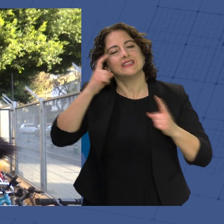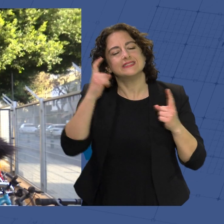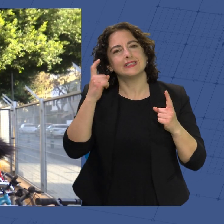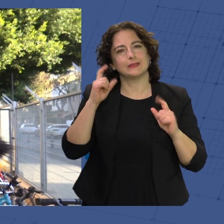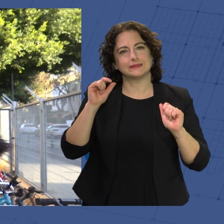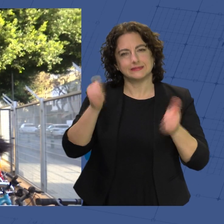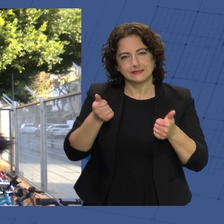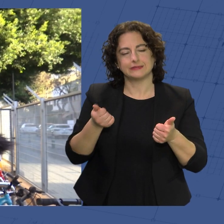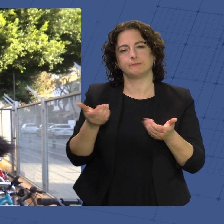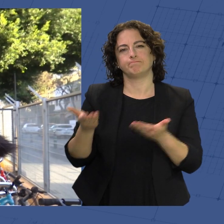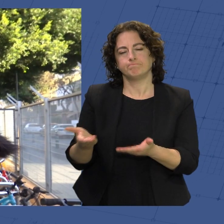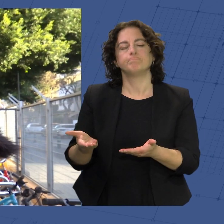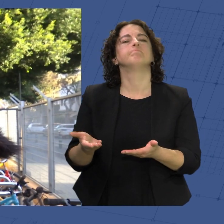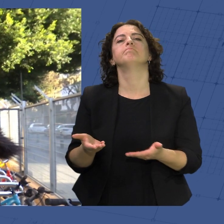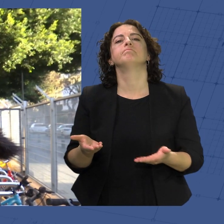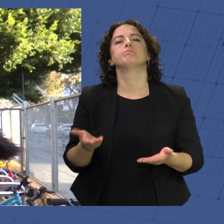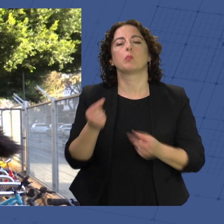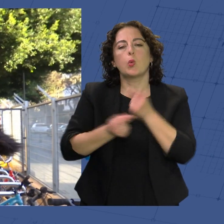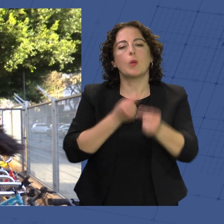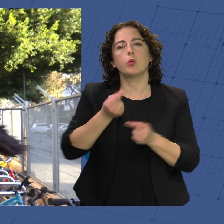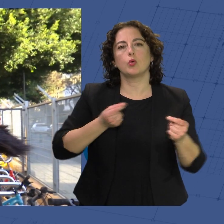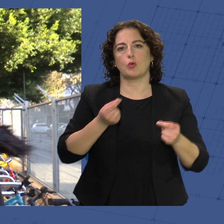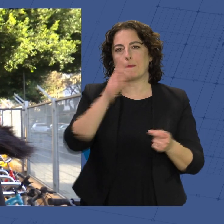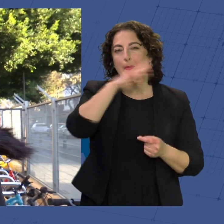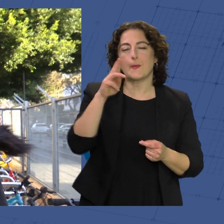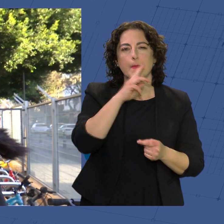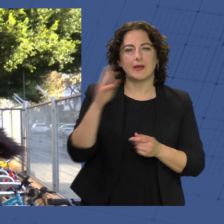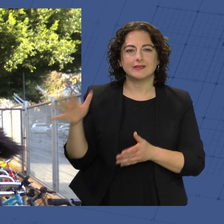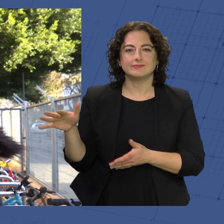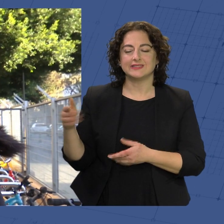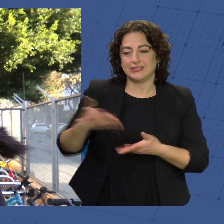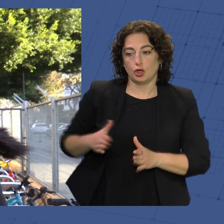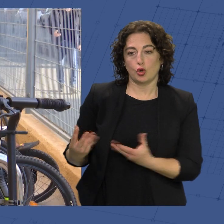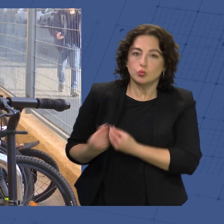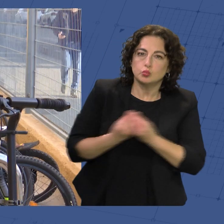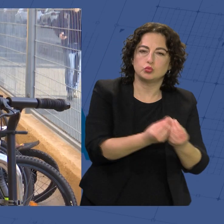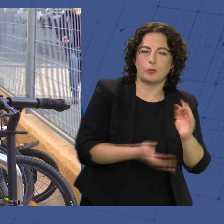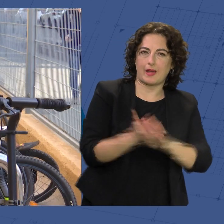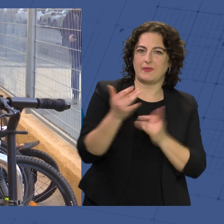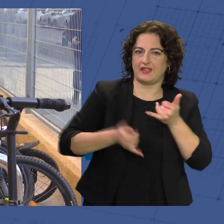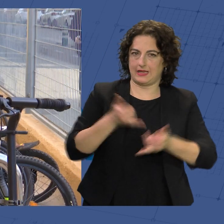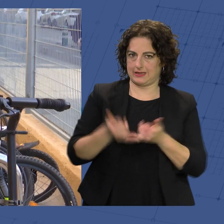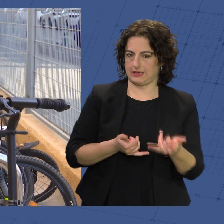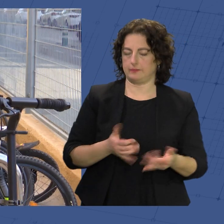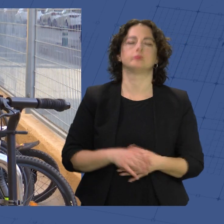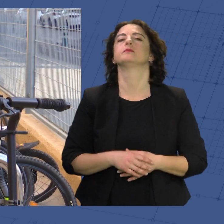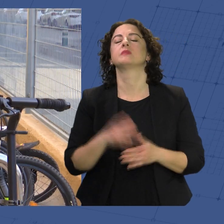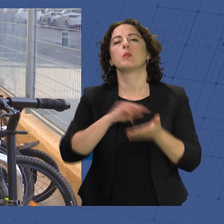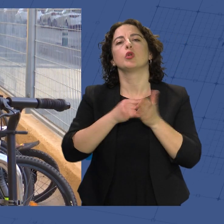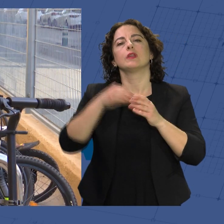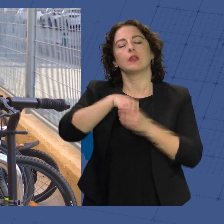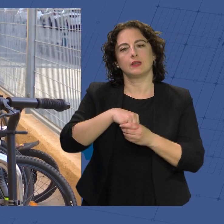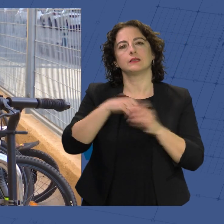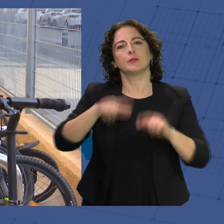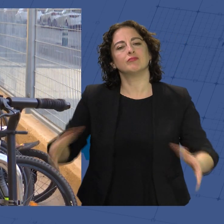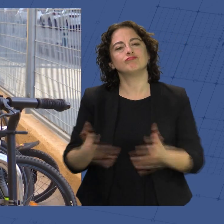esta iniciativa es que cada vez más los papás traigan a los niños en bicicleta. También dentro de este proyecto y como medida para fomentar